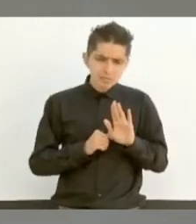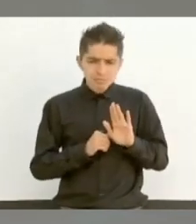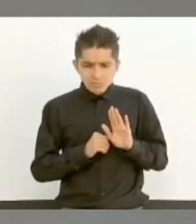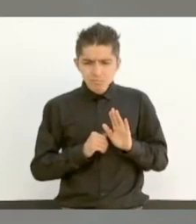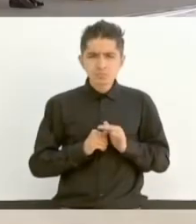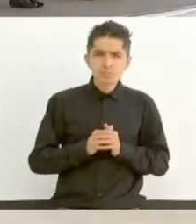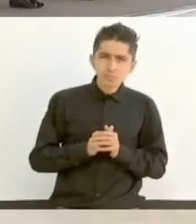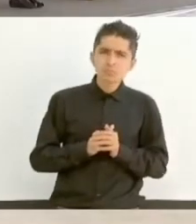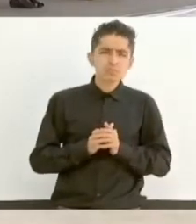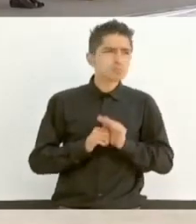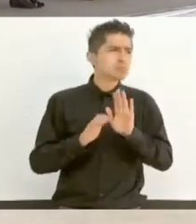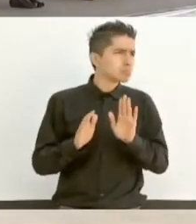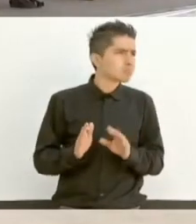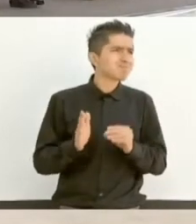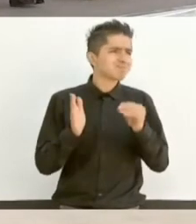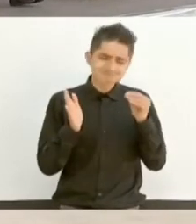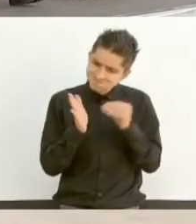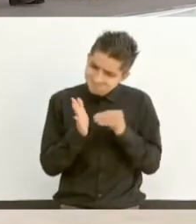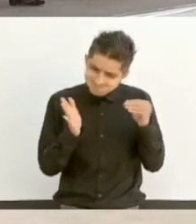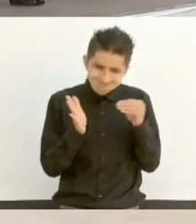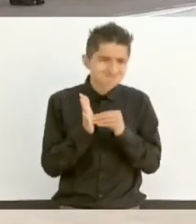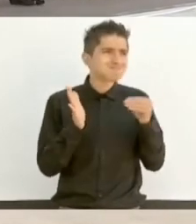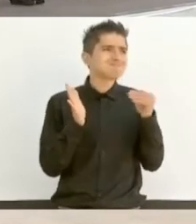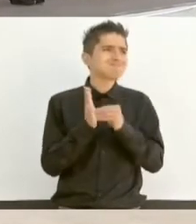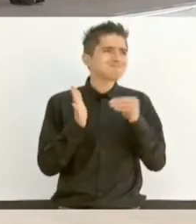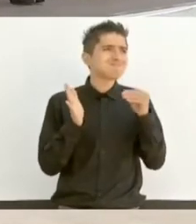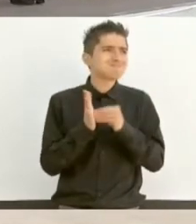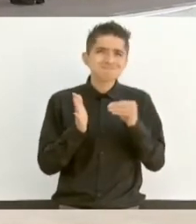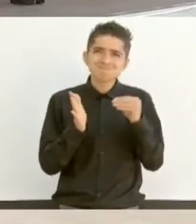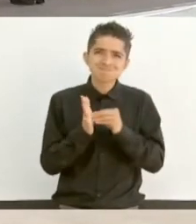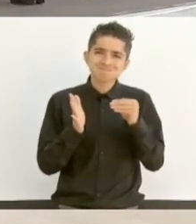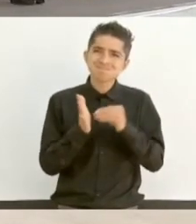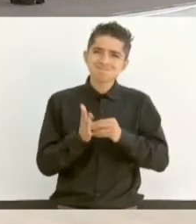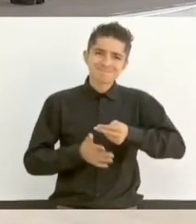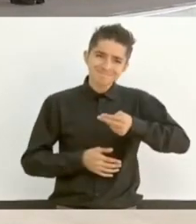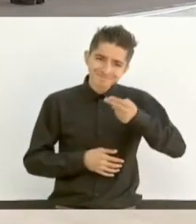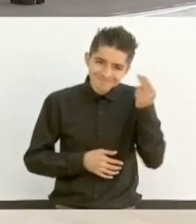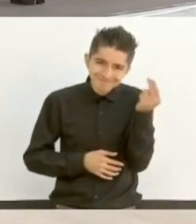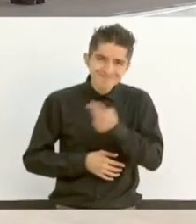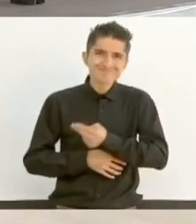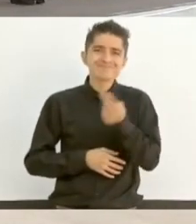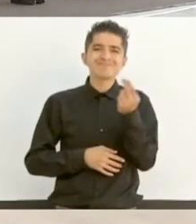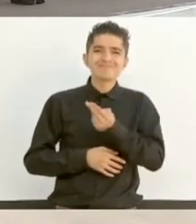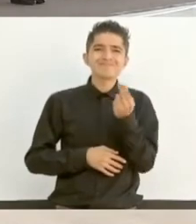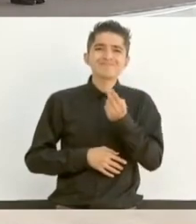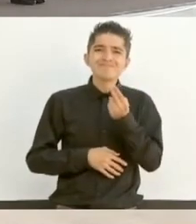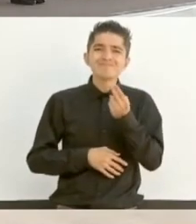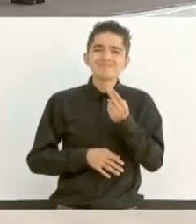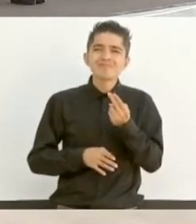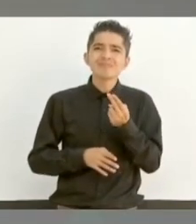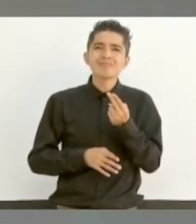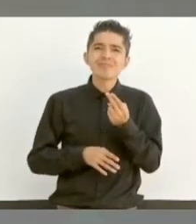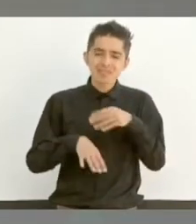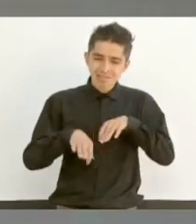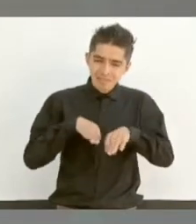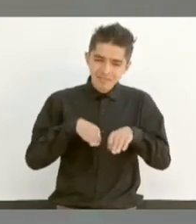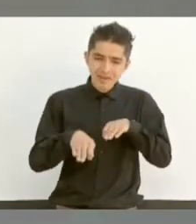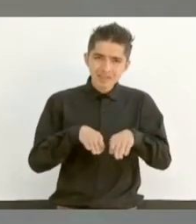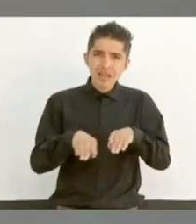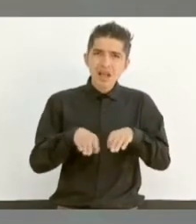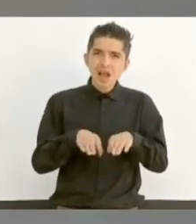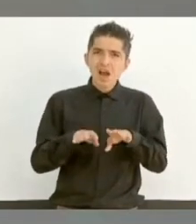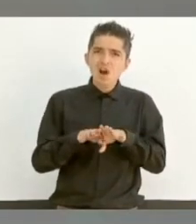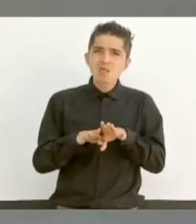todavía tenemos que enfrentar el